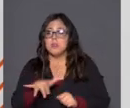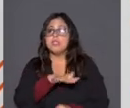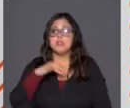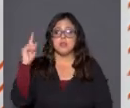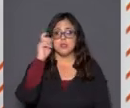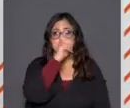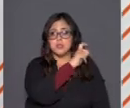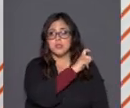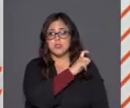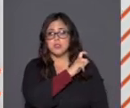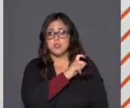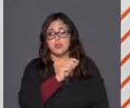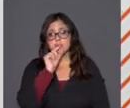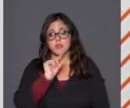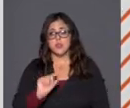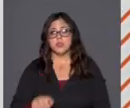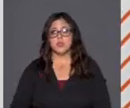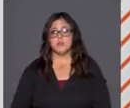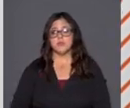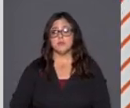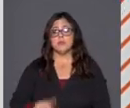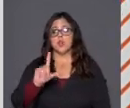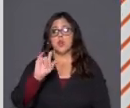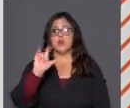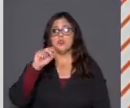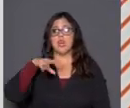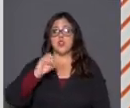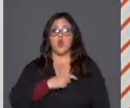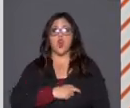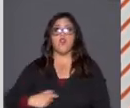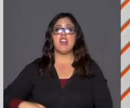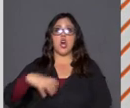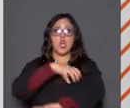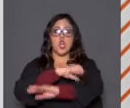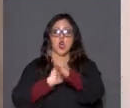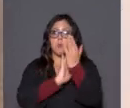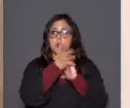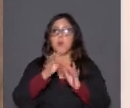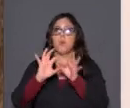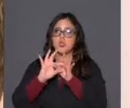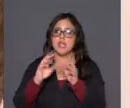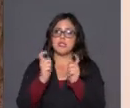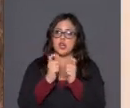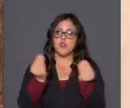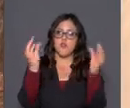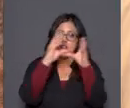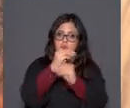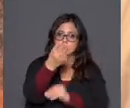durante estos días. Luciano Rivas, gobernador de la Araucanía, muchísimas gracias por este contacto, buenas noches.